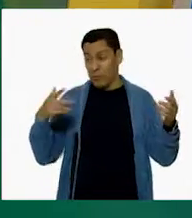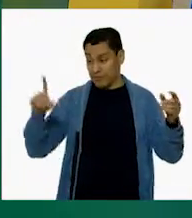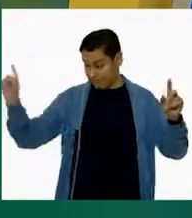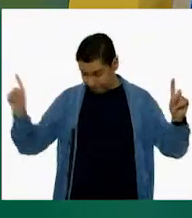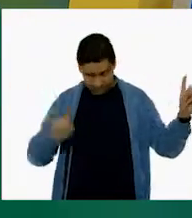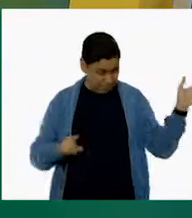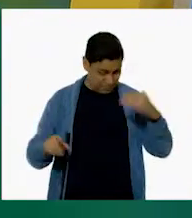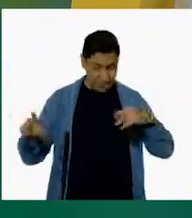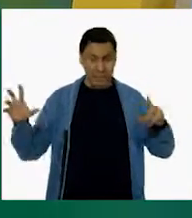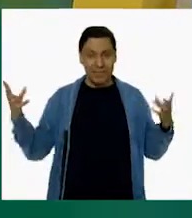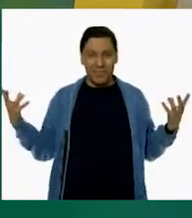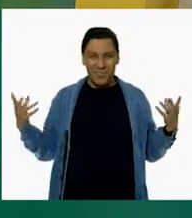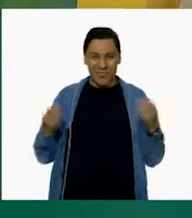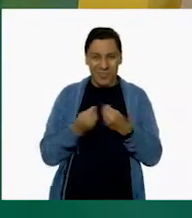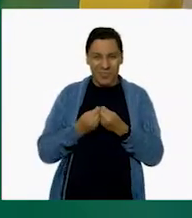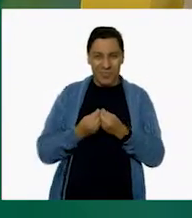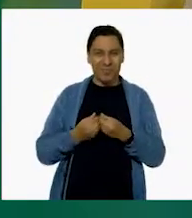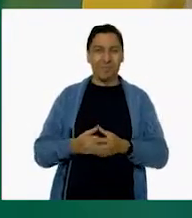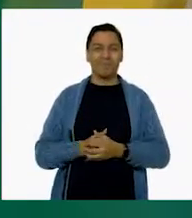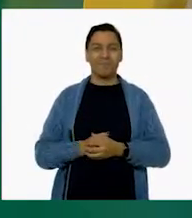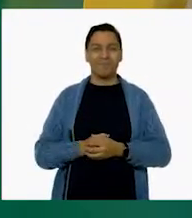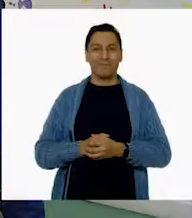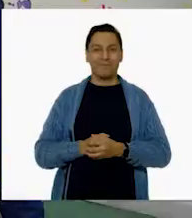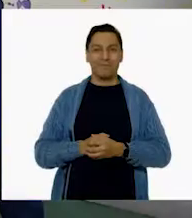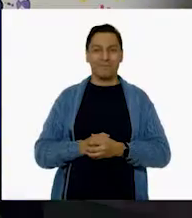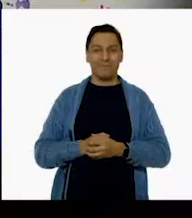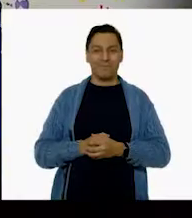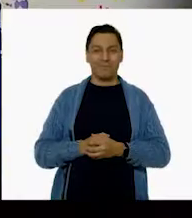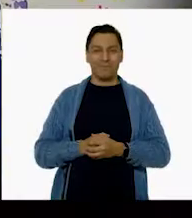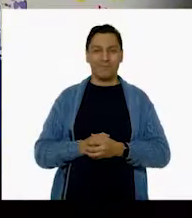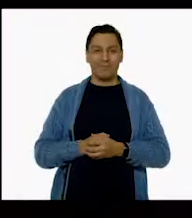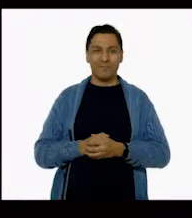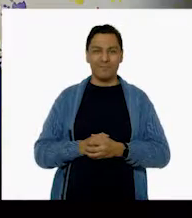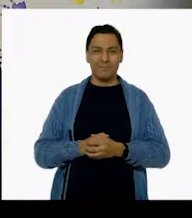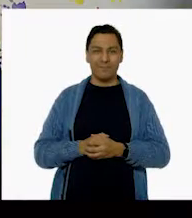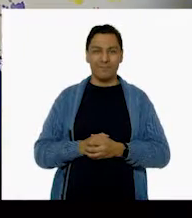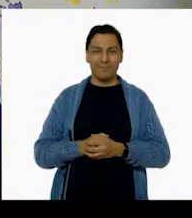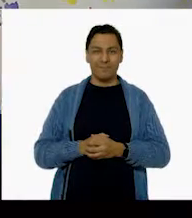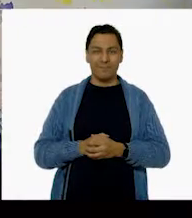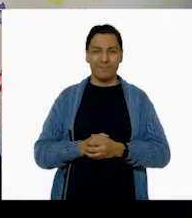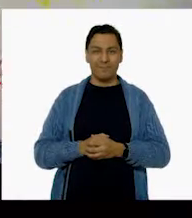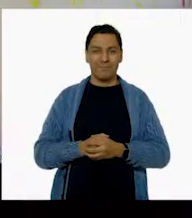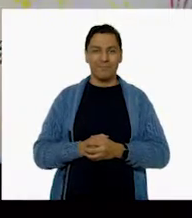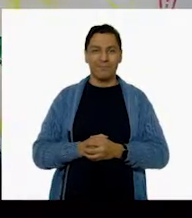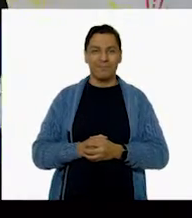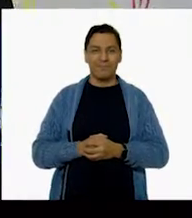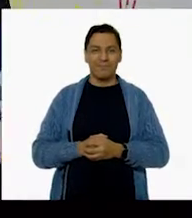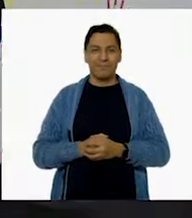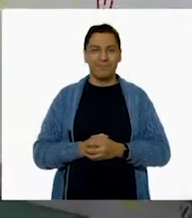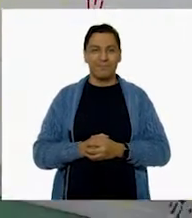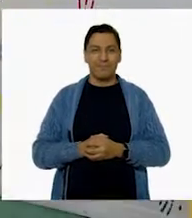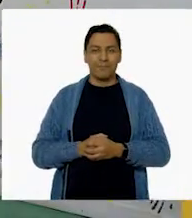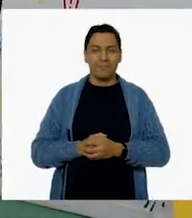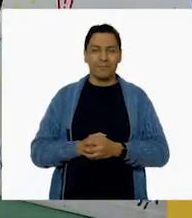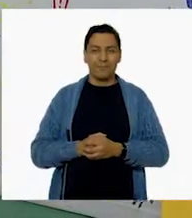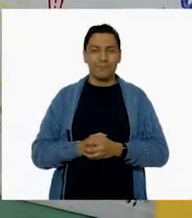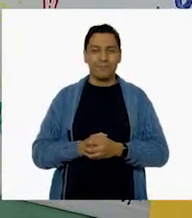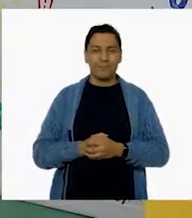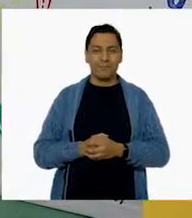Gloria, ponte. Jorge! Muy bien. ¿Listos? Uno, dos, tres, dos, muevan y... ¡Perfecto! ¡Eso! ¡Ahí está!